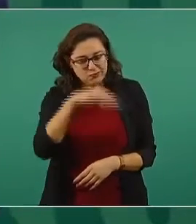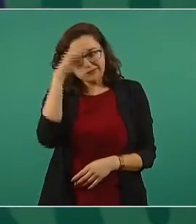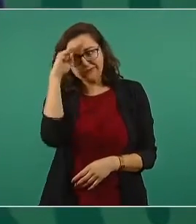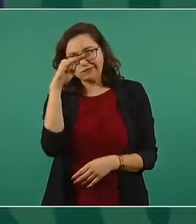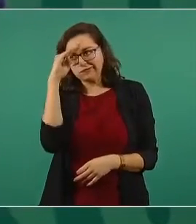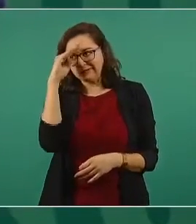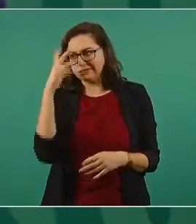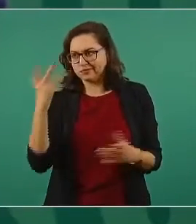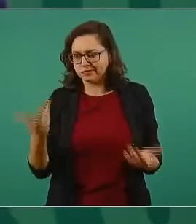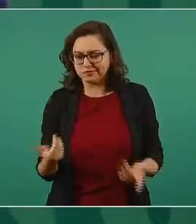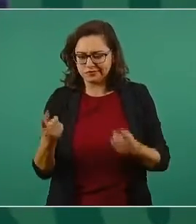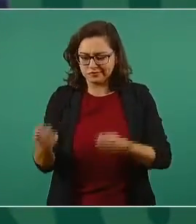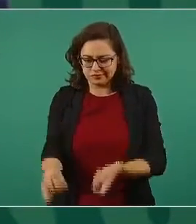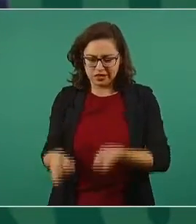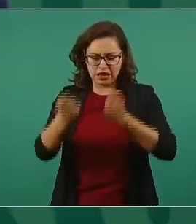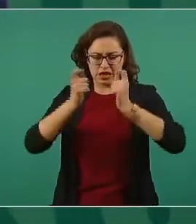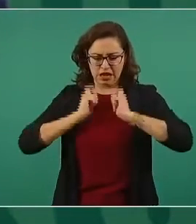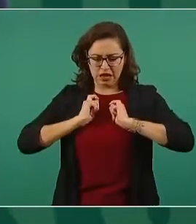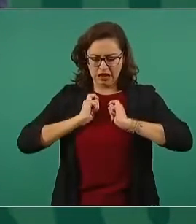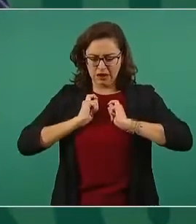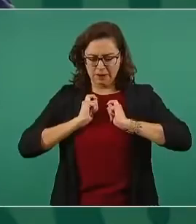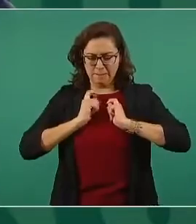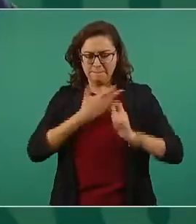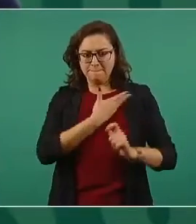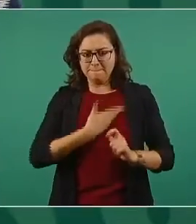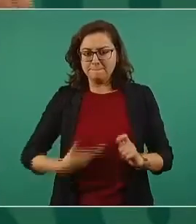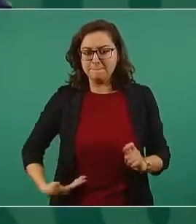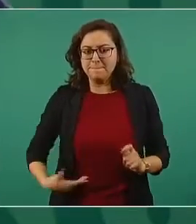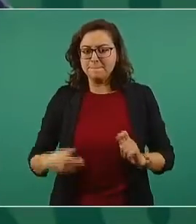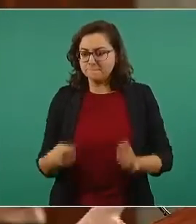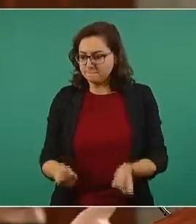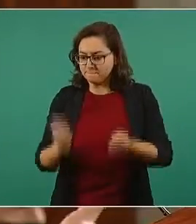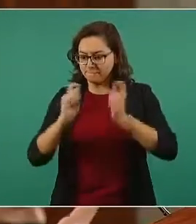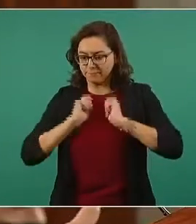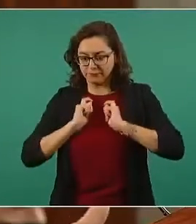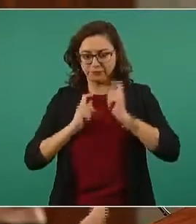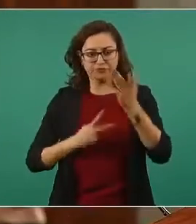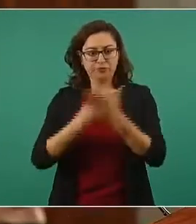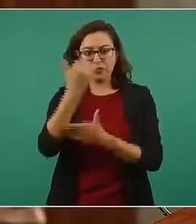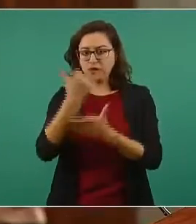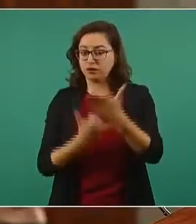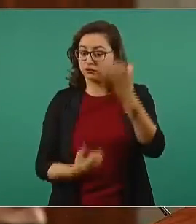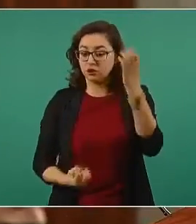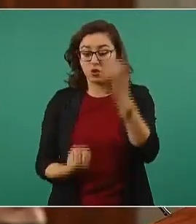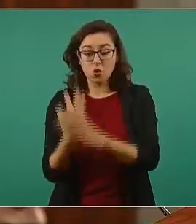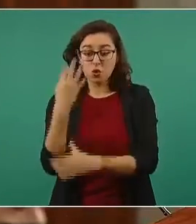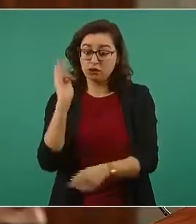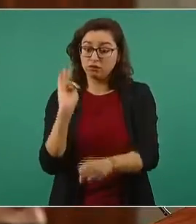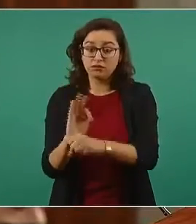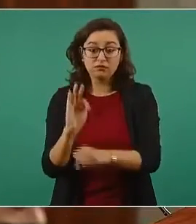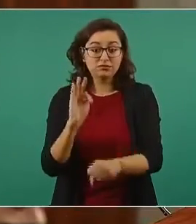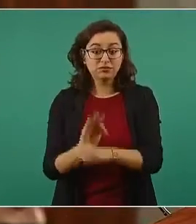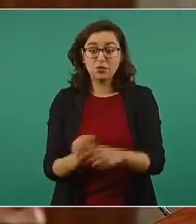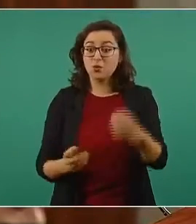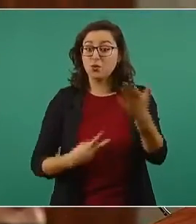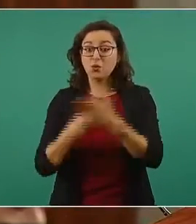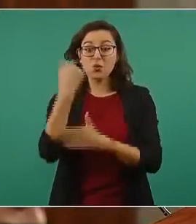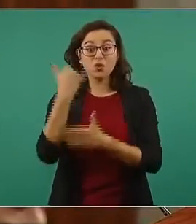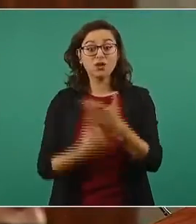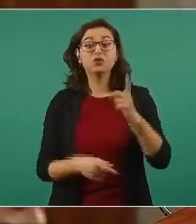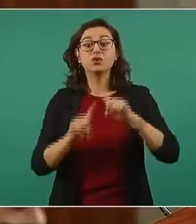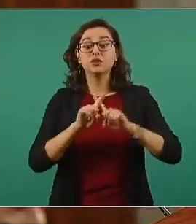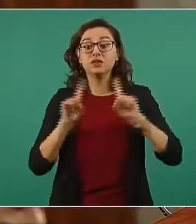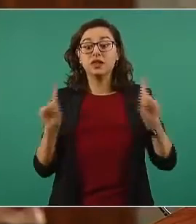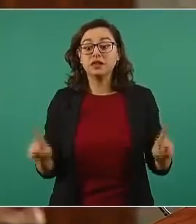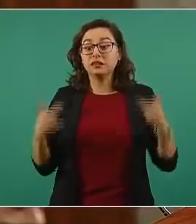defendiendo un proyecto nuevo, distinto, en